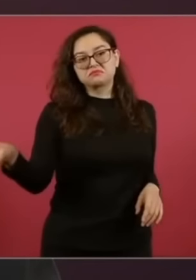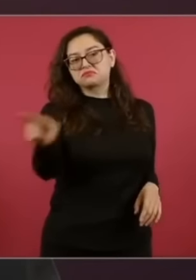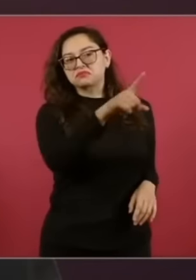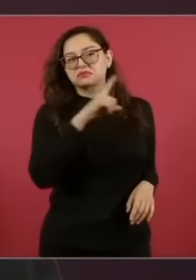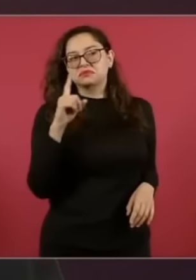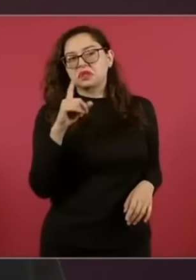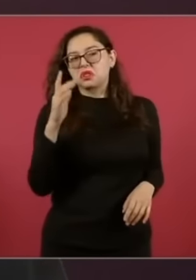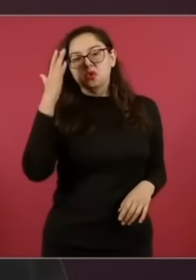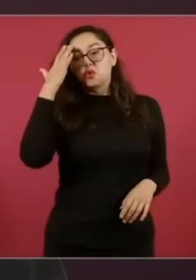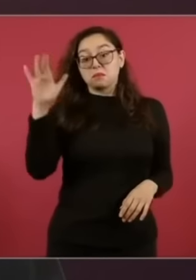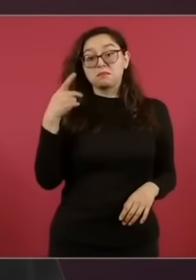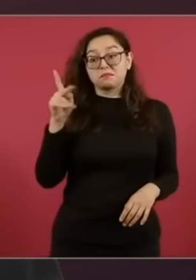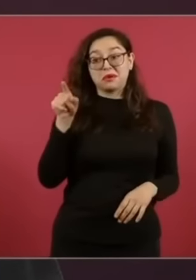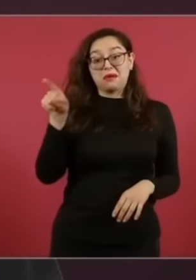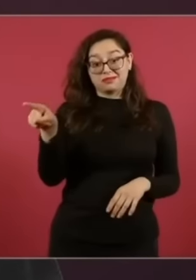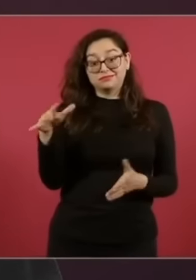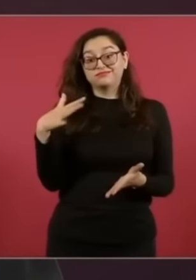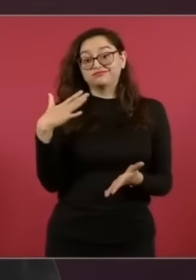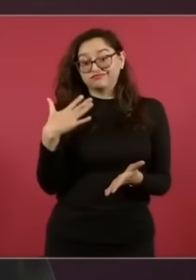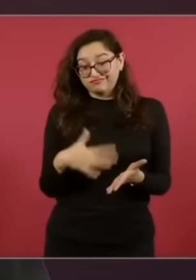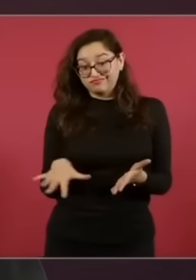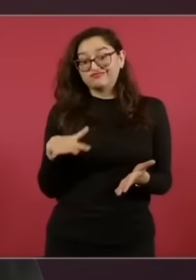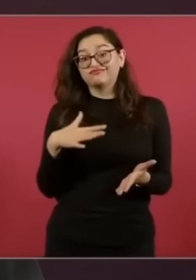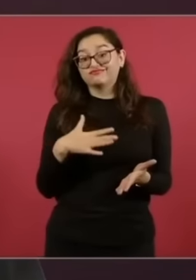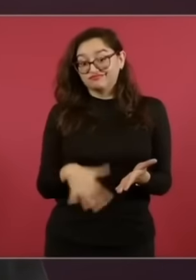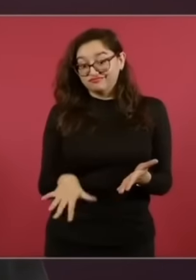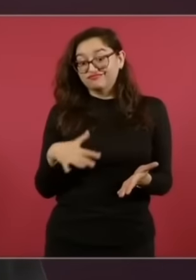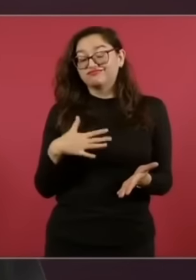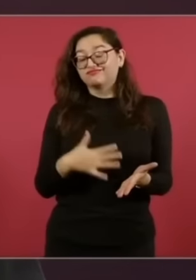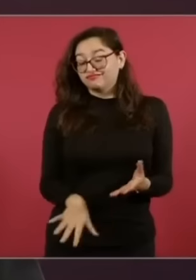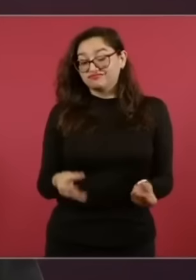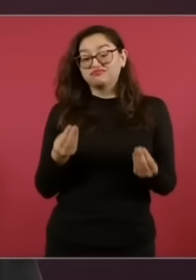buen lector, está preparado.